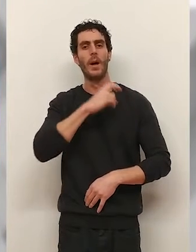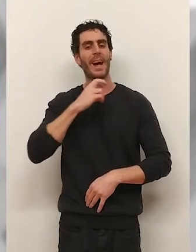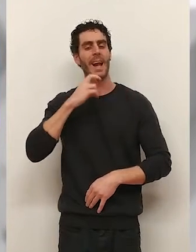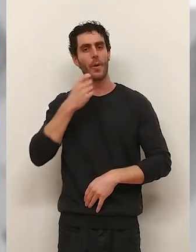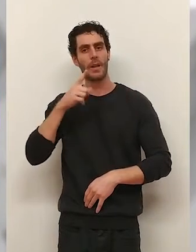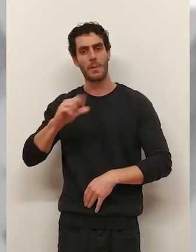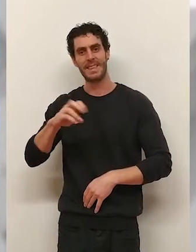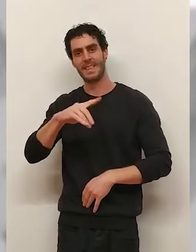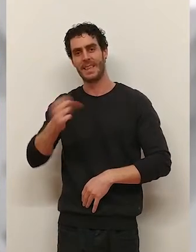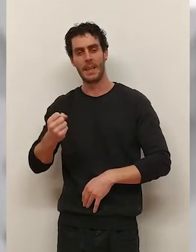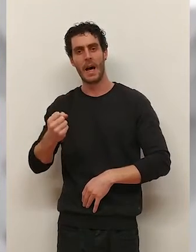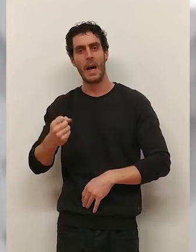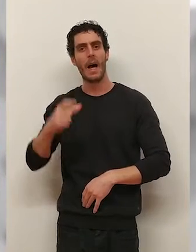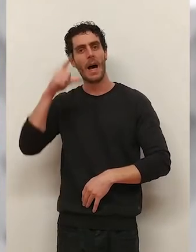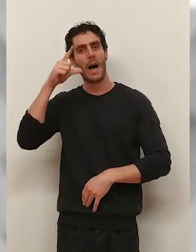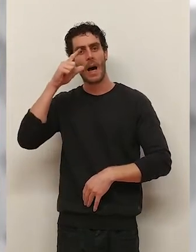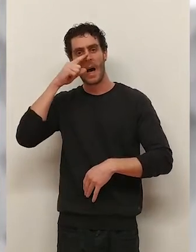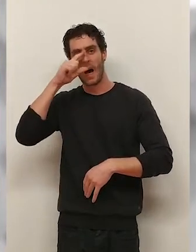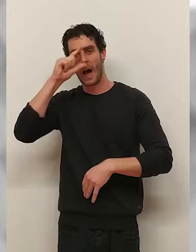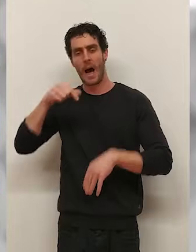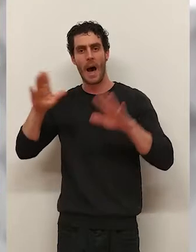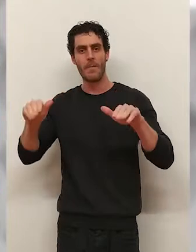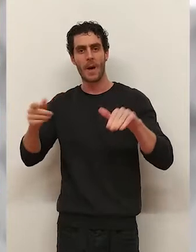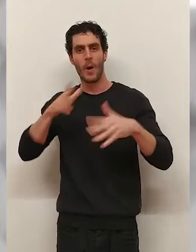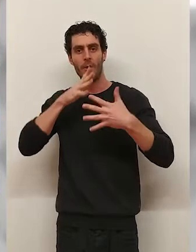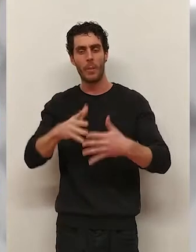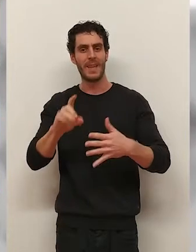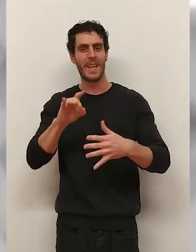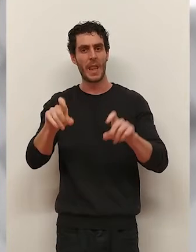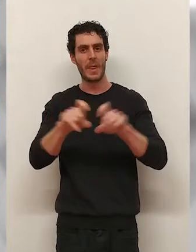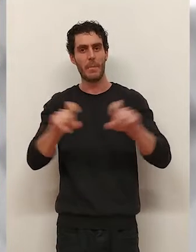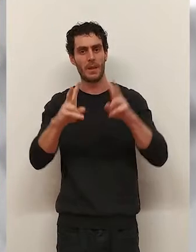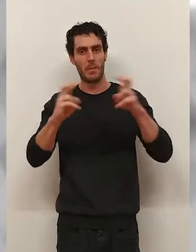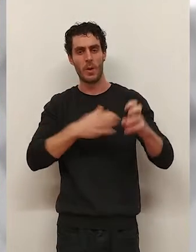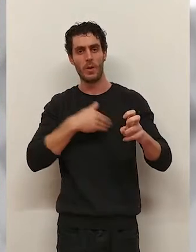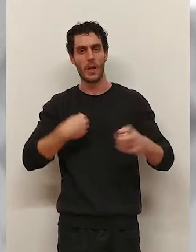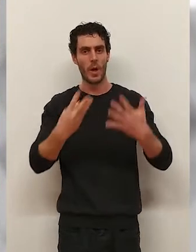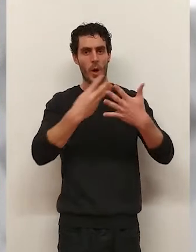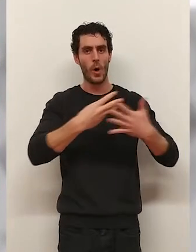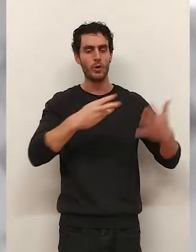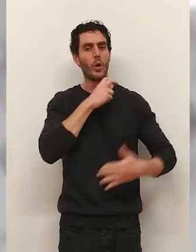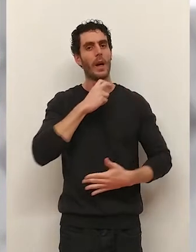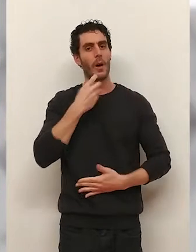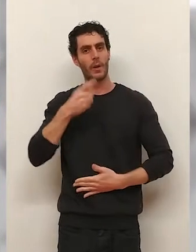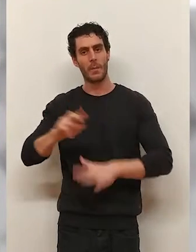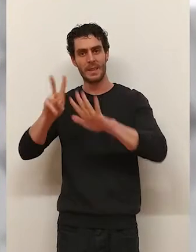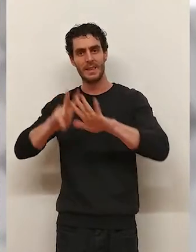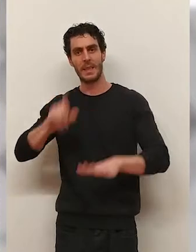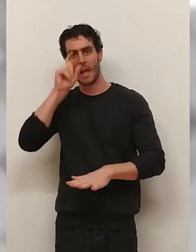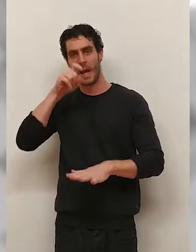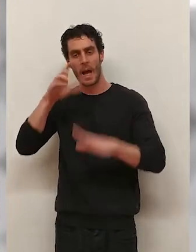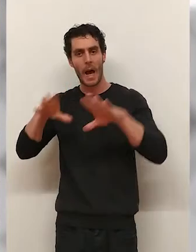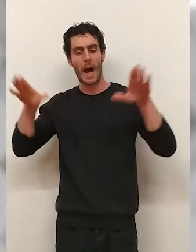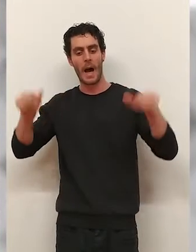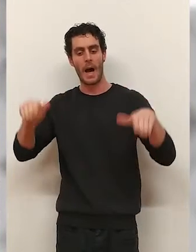y la Senda, en Alfaro. Y por ahora 15 son las empresas que han mostrado su interés en instalarse, 8 en la capital de la Rioja Baja y 7 en